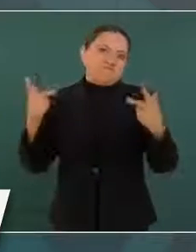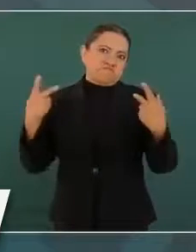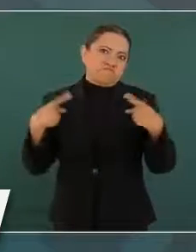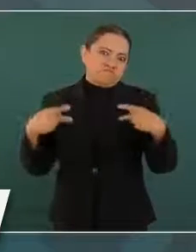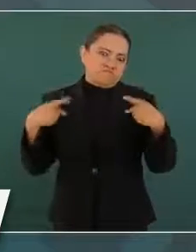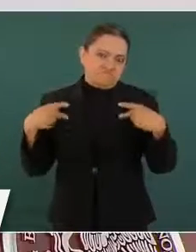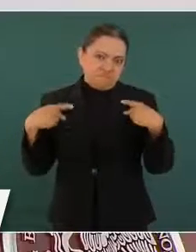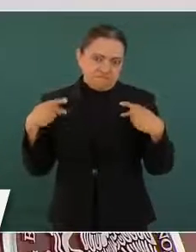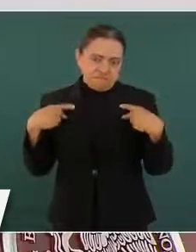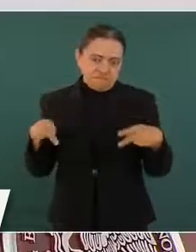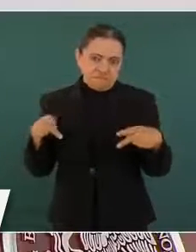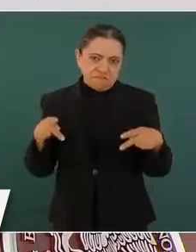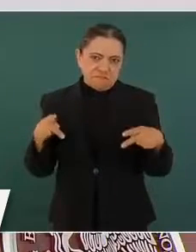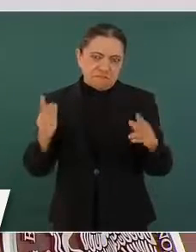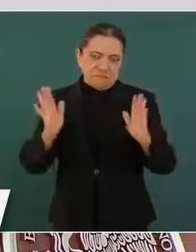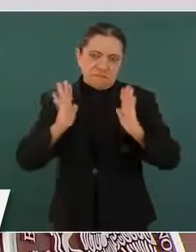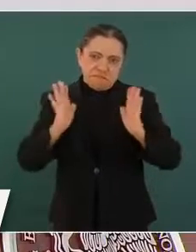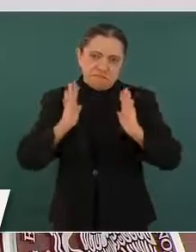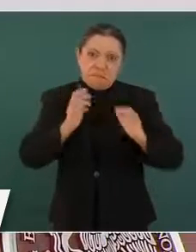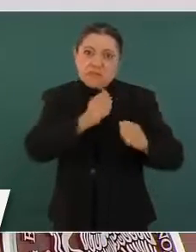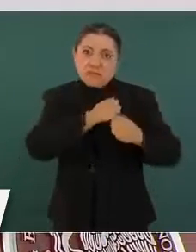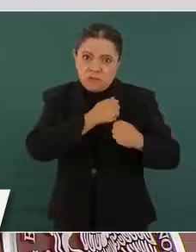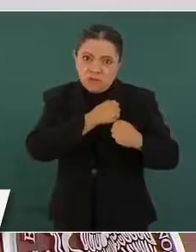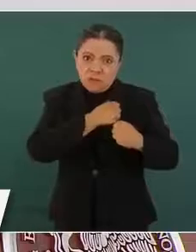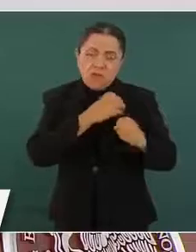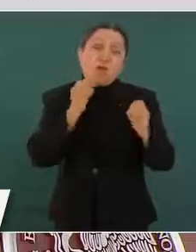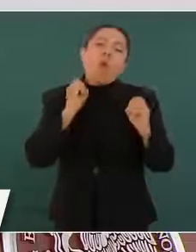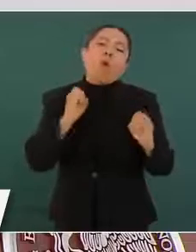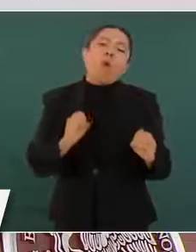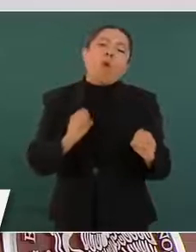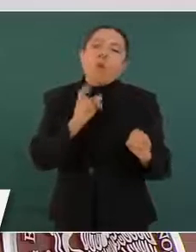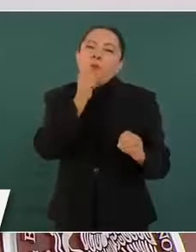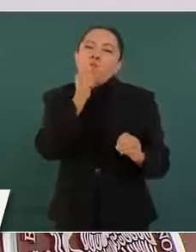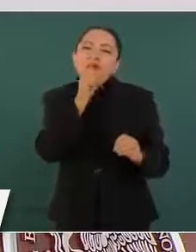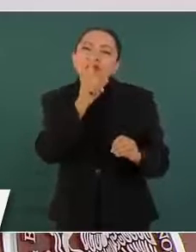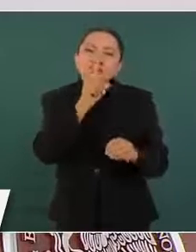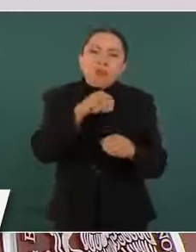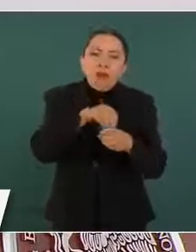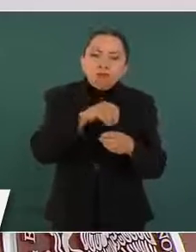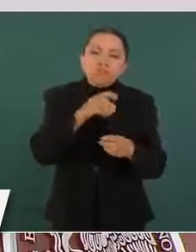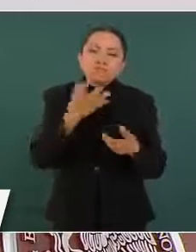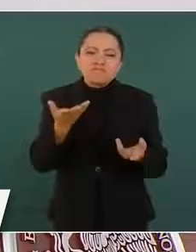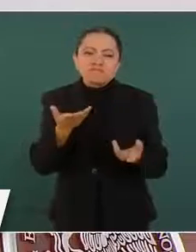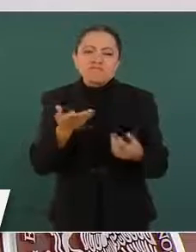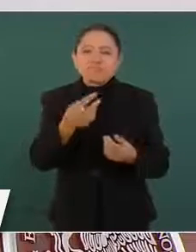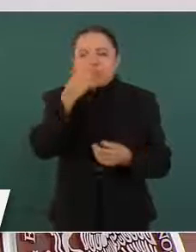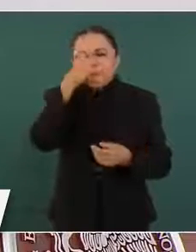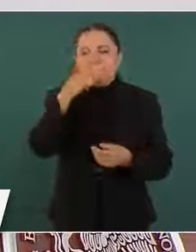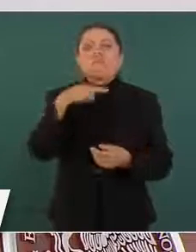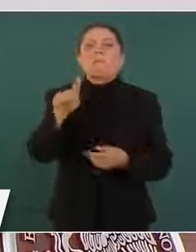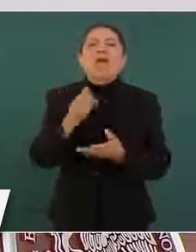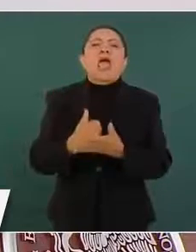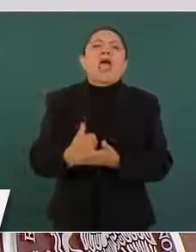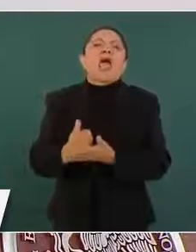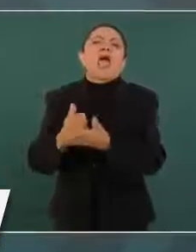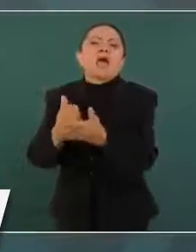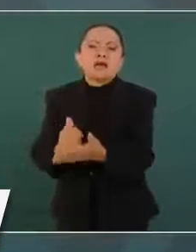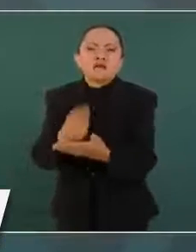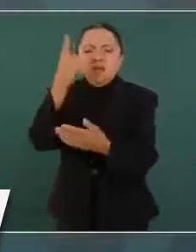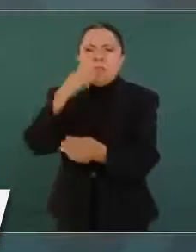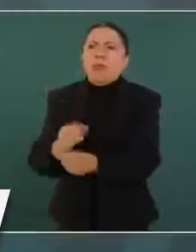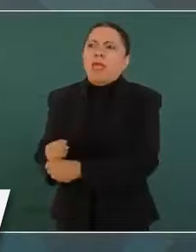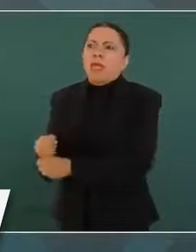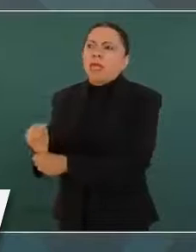para ayudar a investigar los